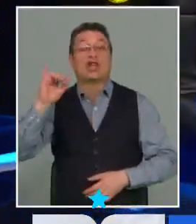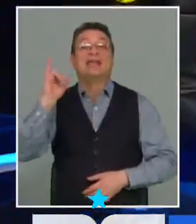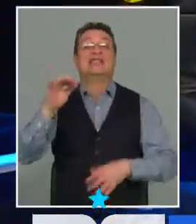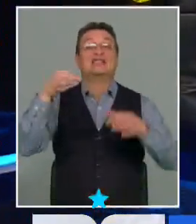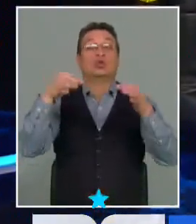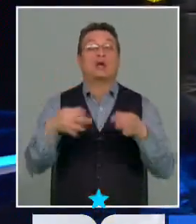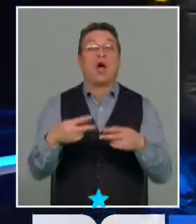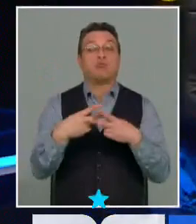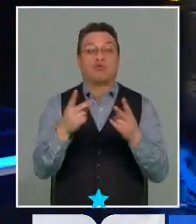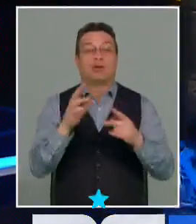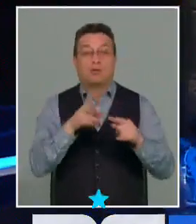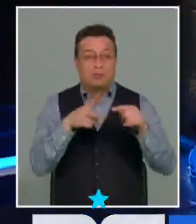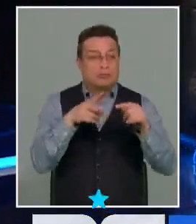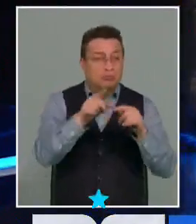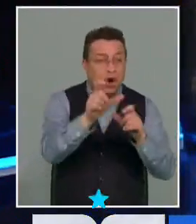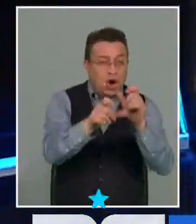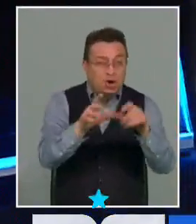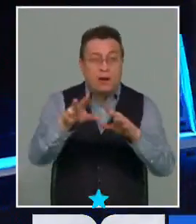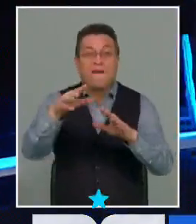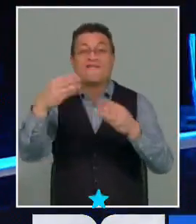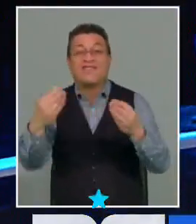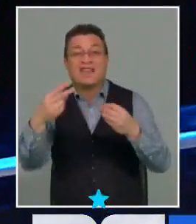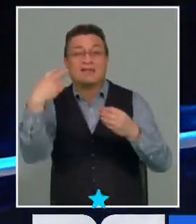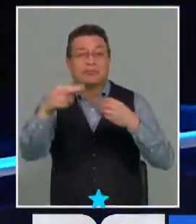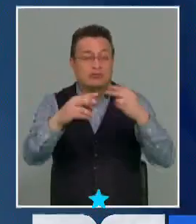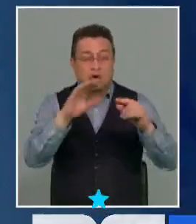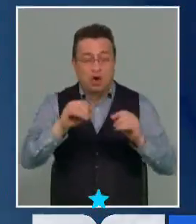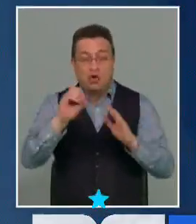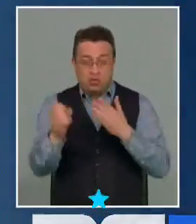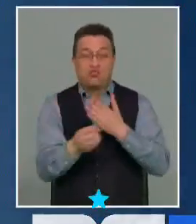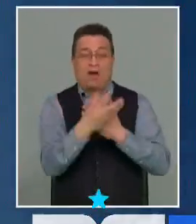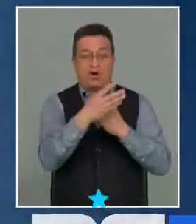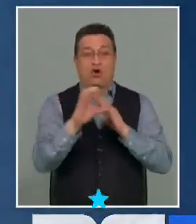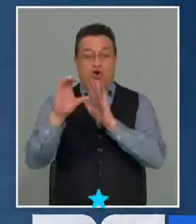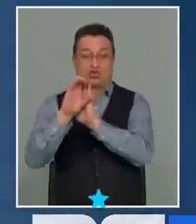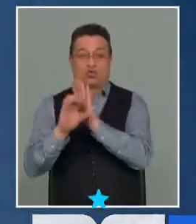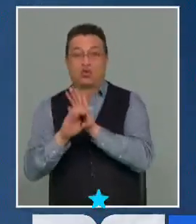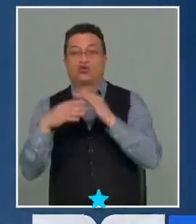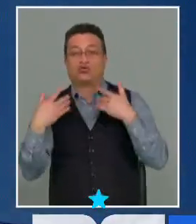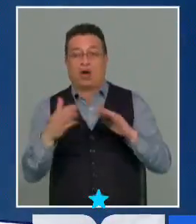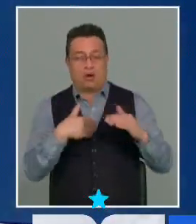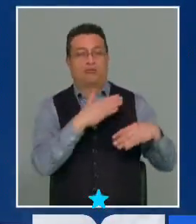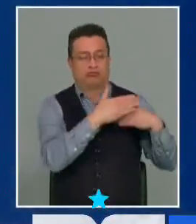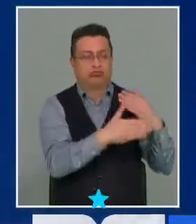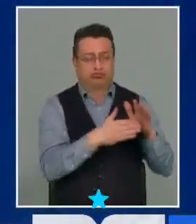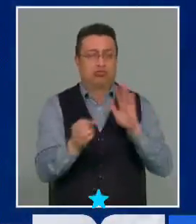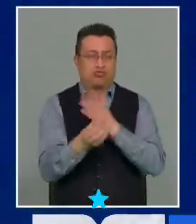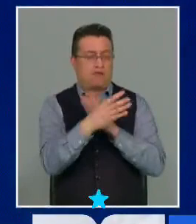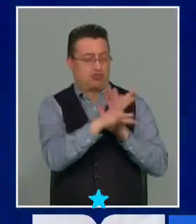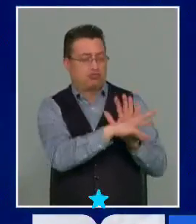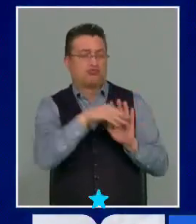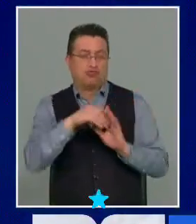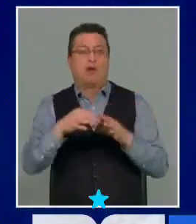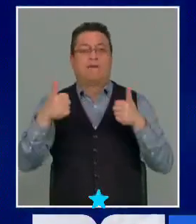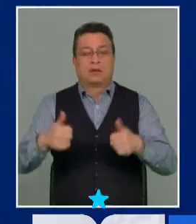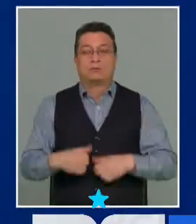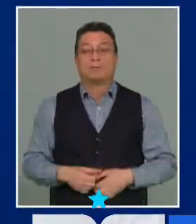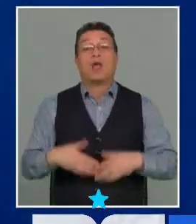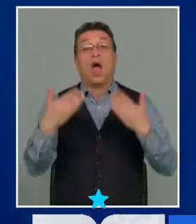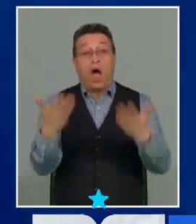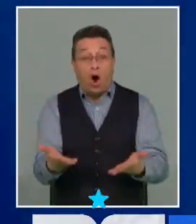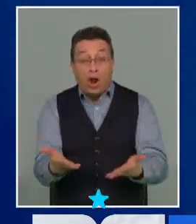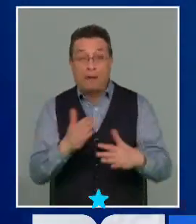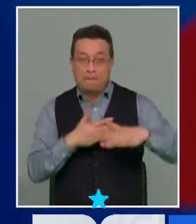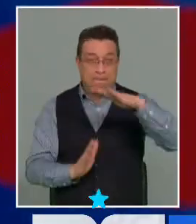protección de las personas y de sus bienes. Por lo tanto, se actualiza el texto constitucional de acuerdo a lo que nosotros mismos veníamos discutiendo. Nos vamos rápidamente a la